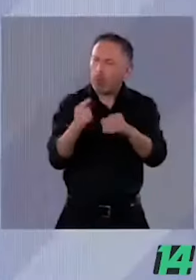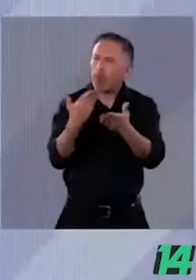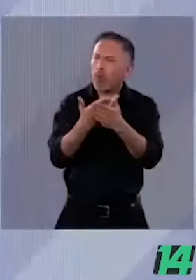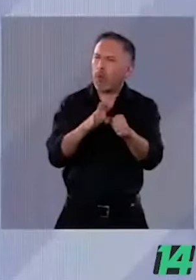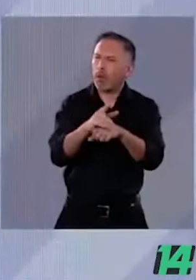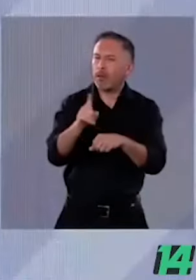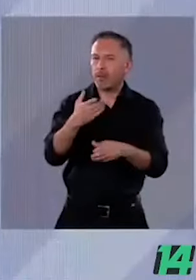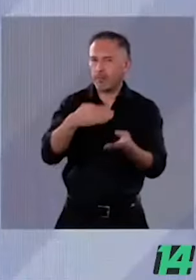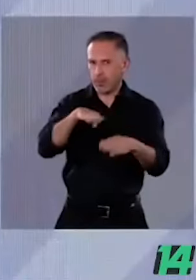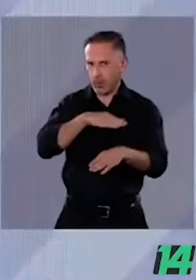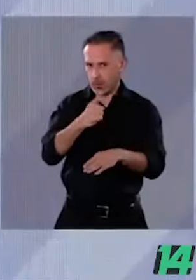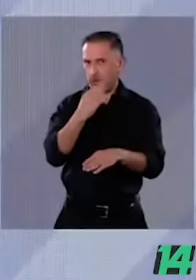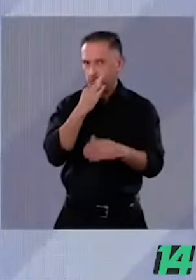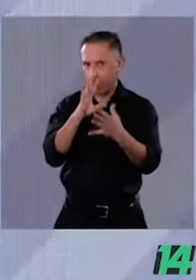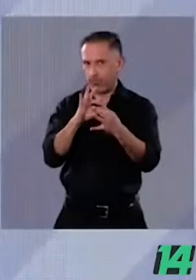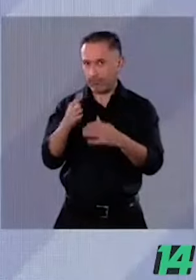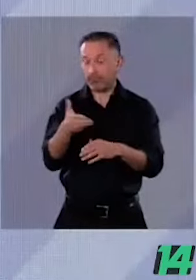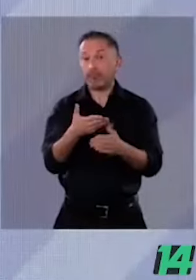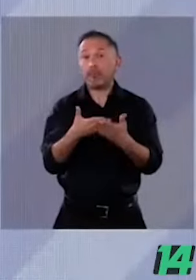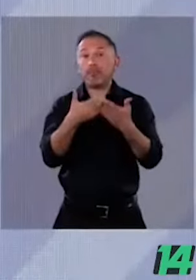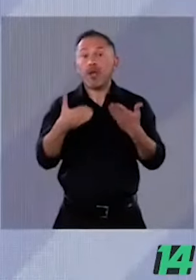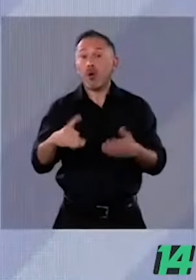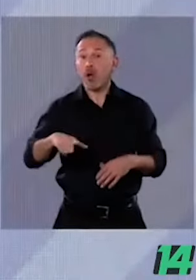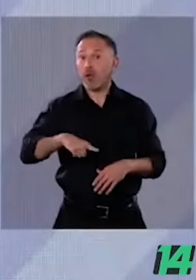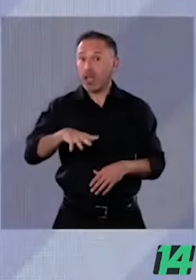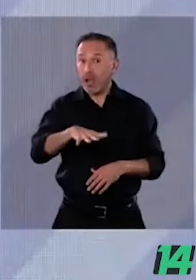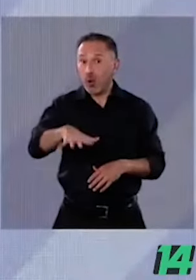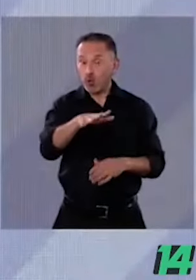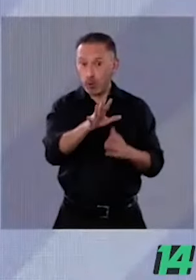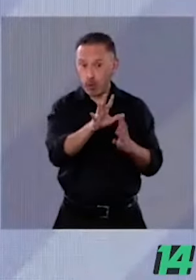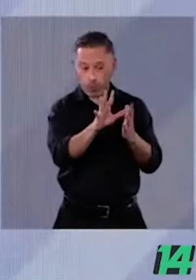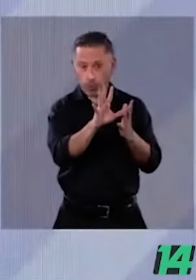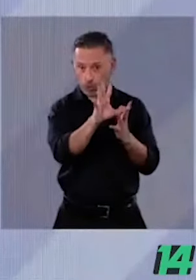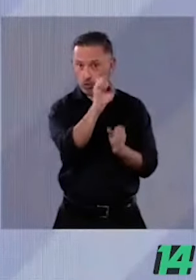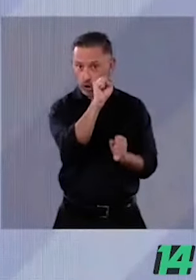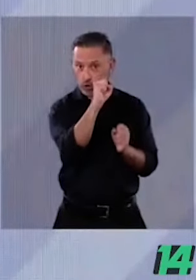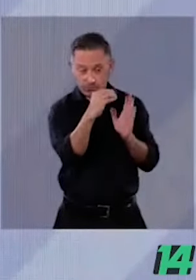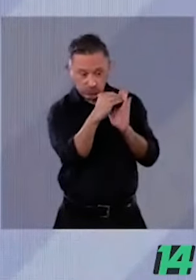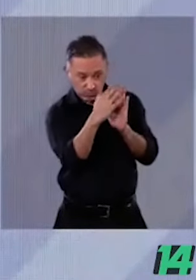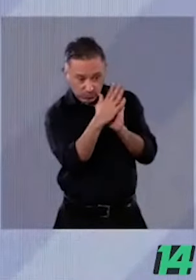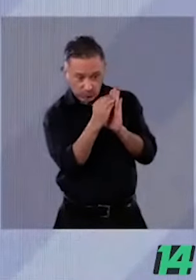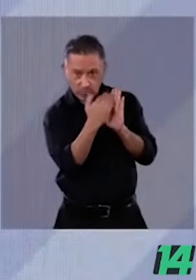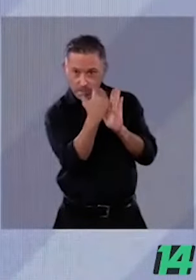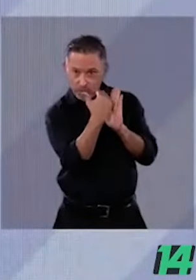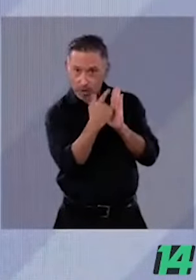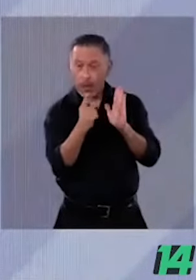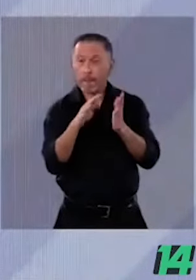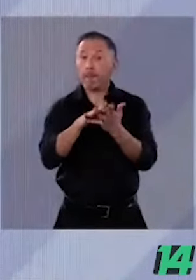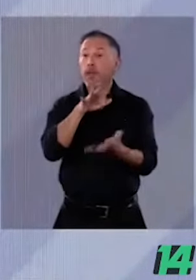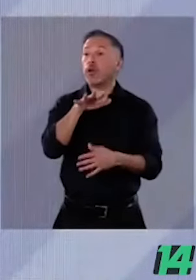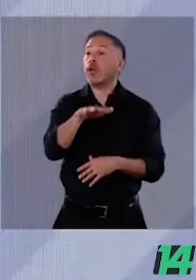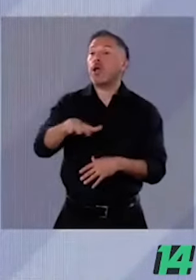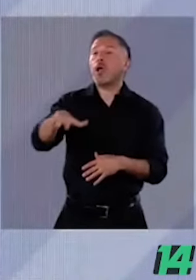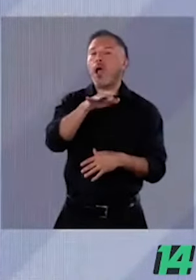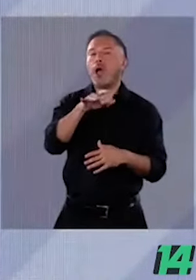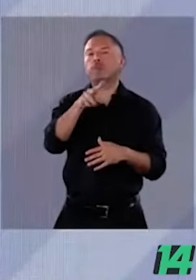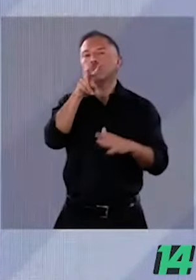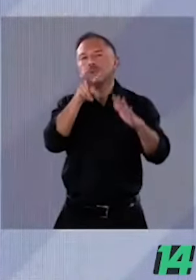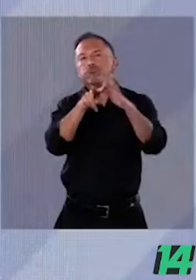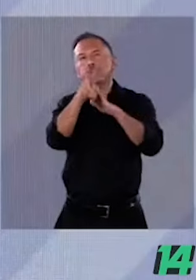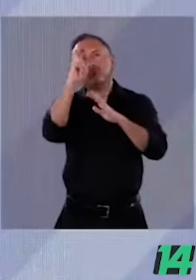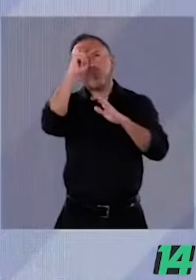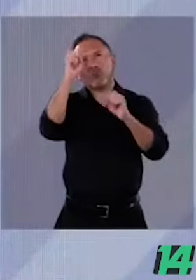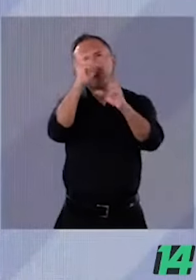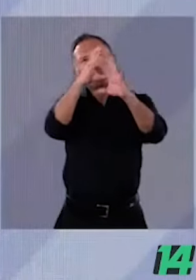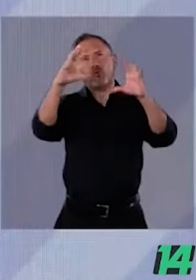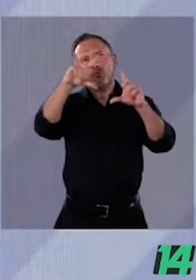el México de hoy, pienso que como está la Constitución, con la mayoría que representa un proyecto de nación y la representación